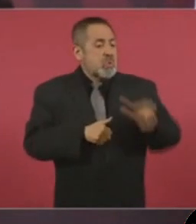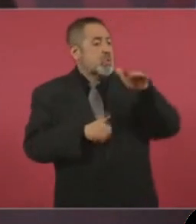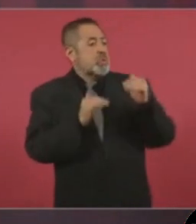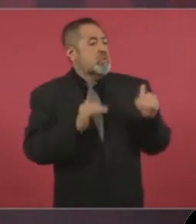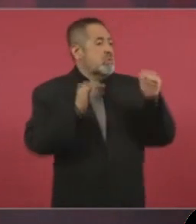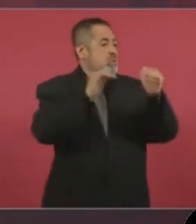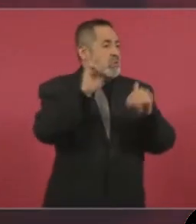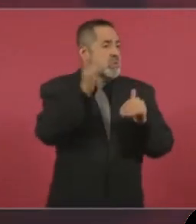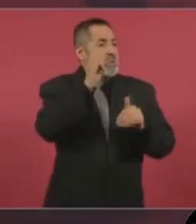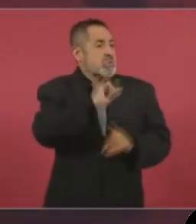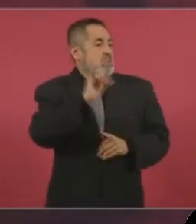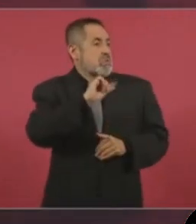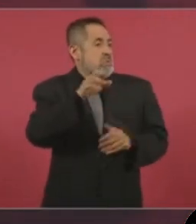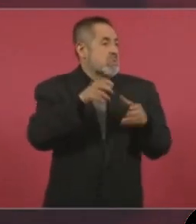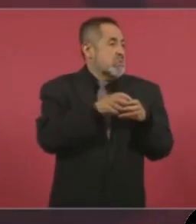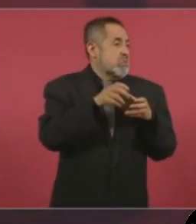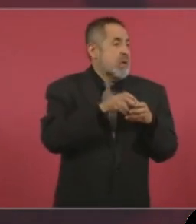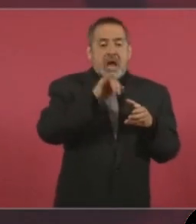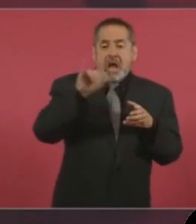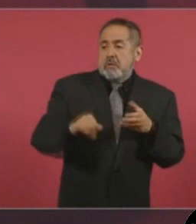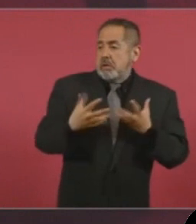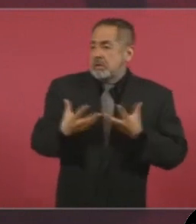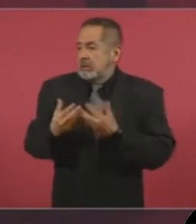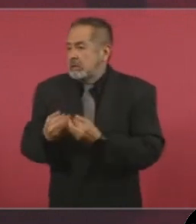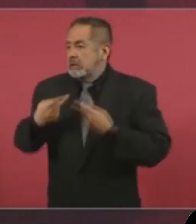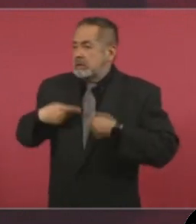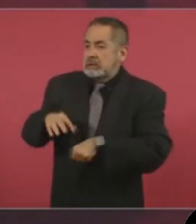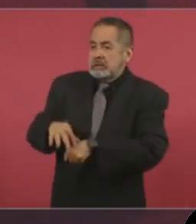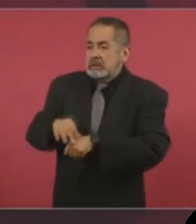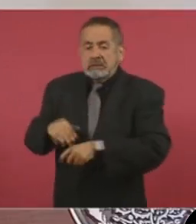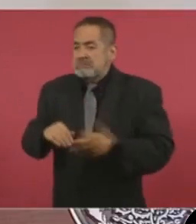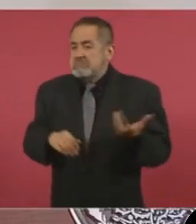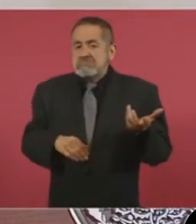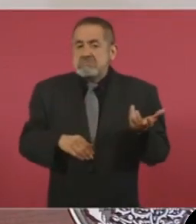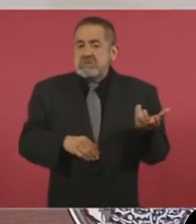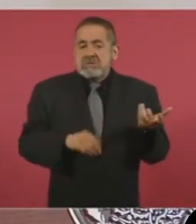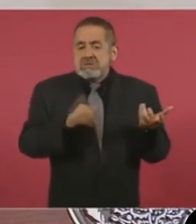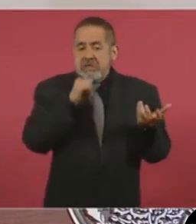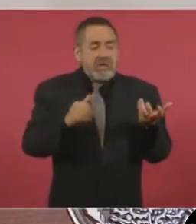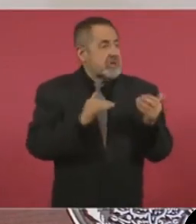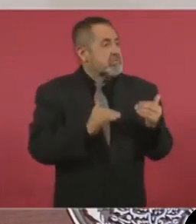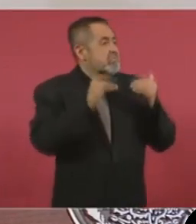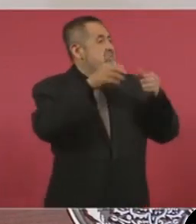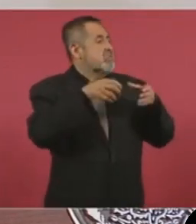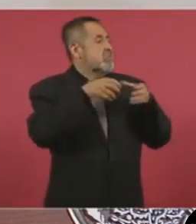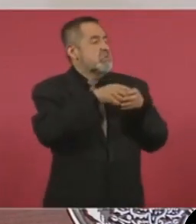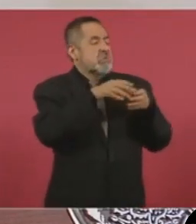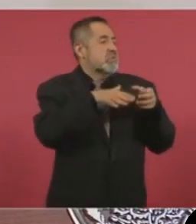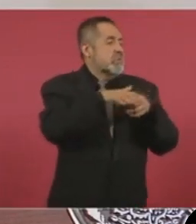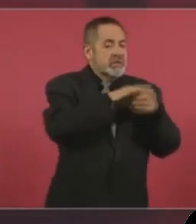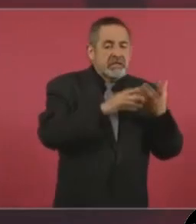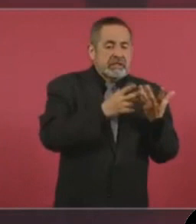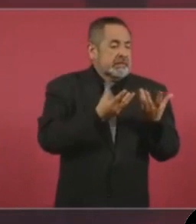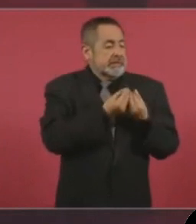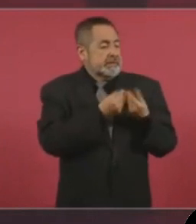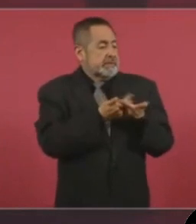arriba, por las nubes, en la